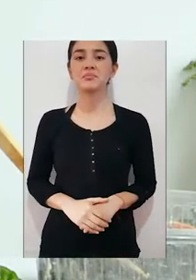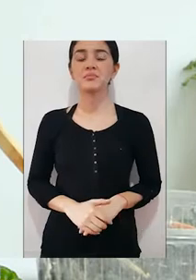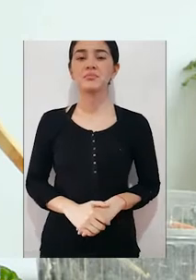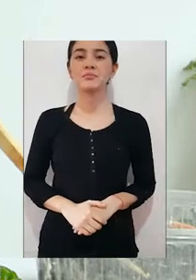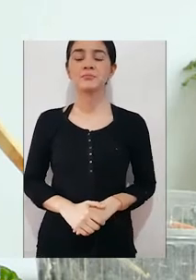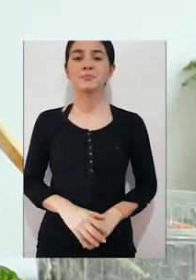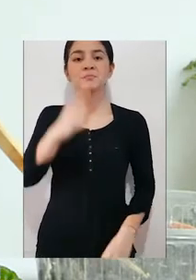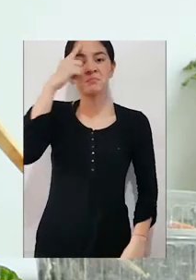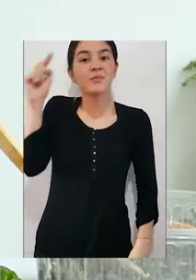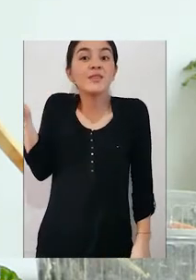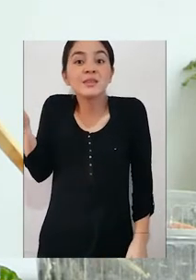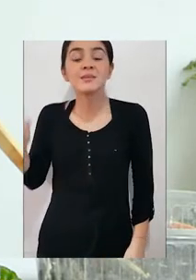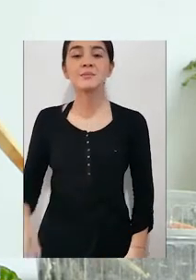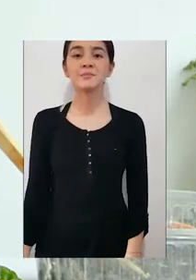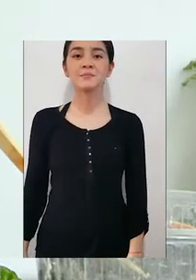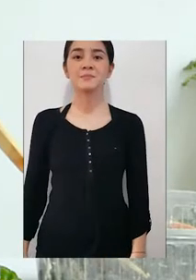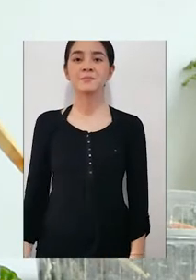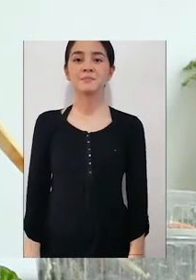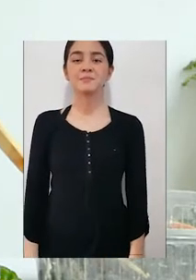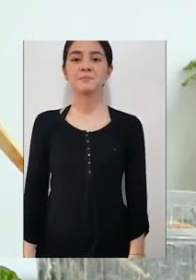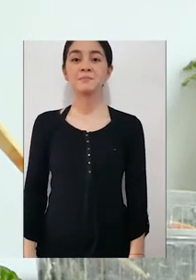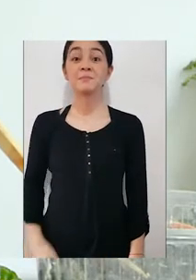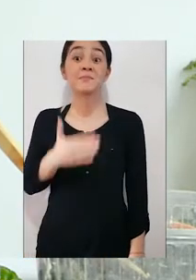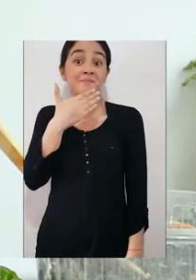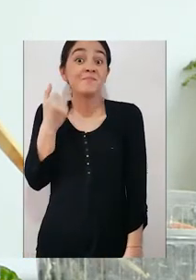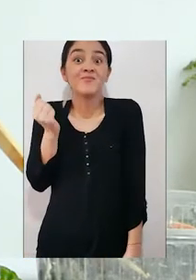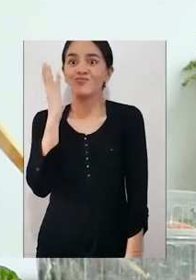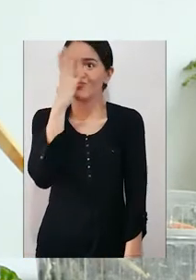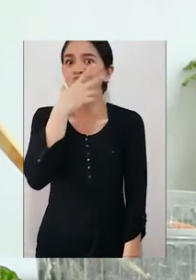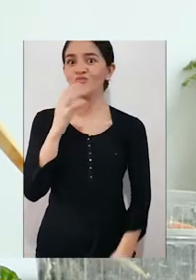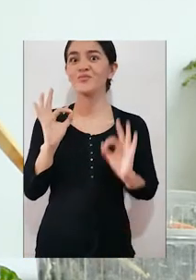para que quede más bonita.